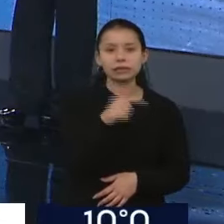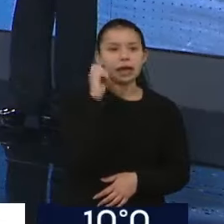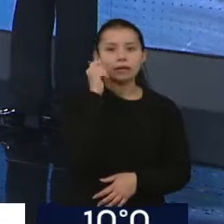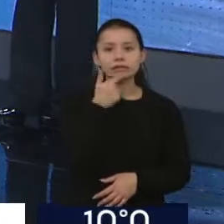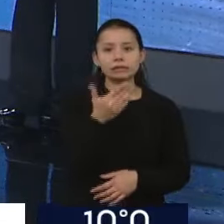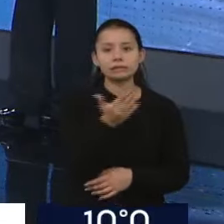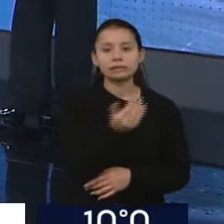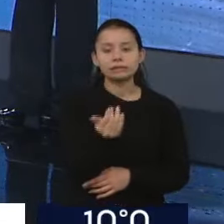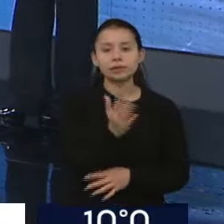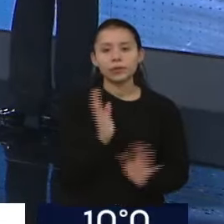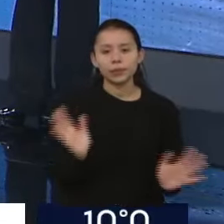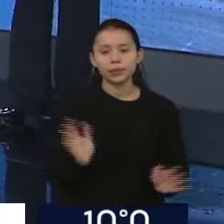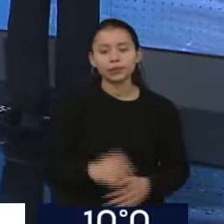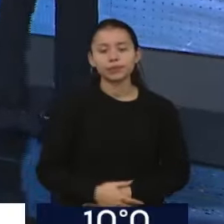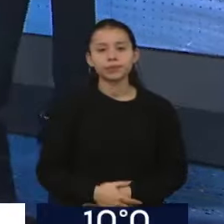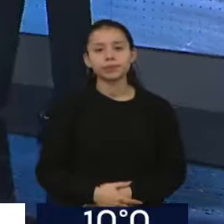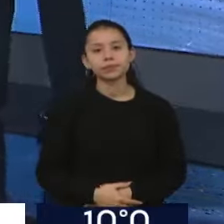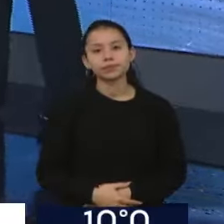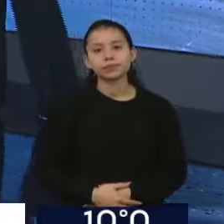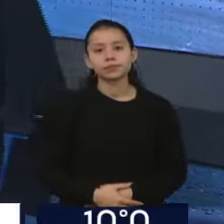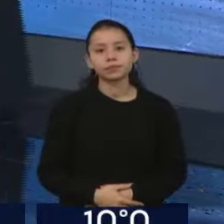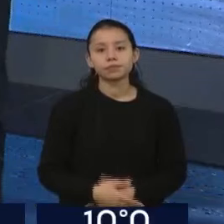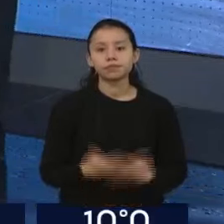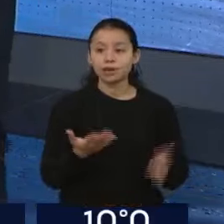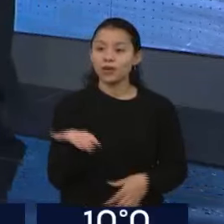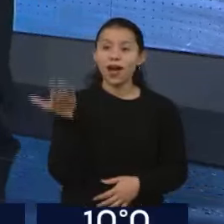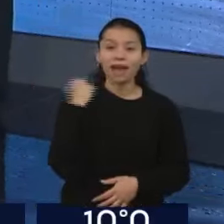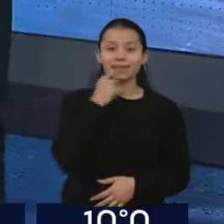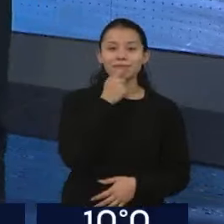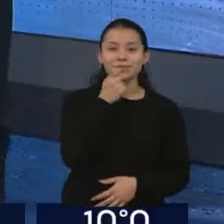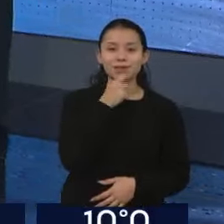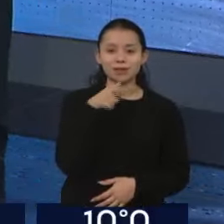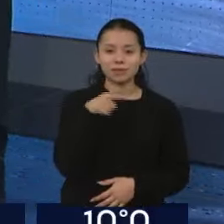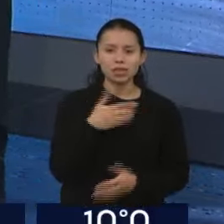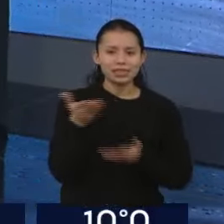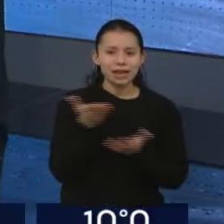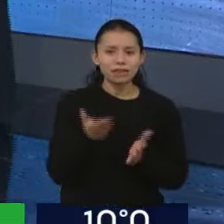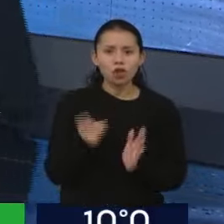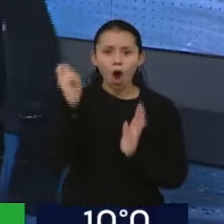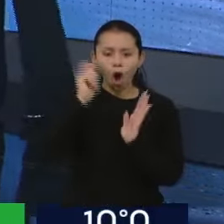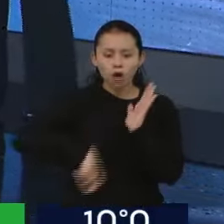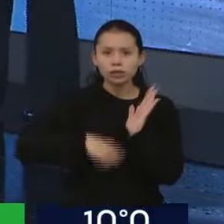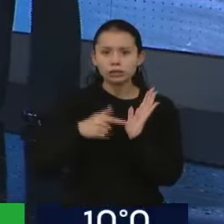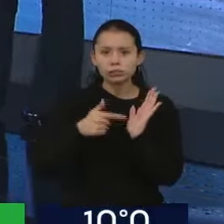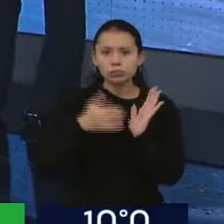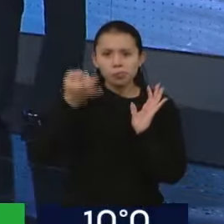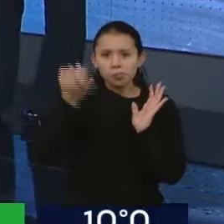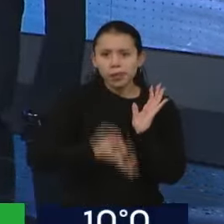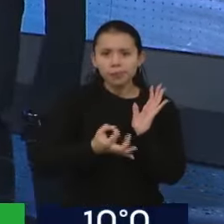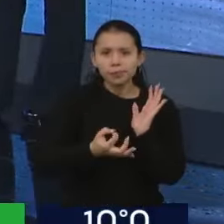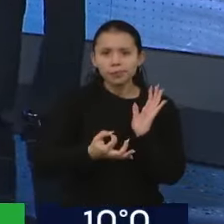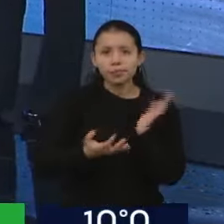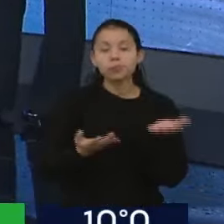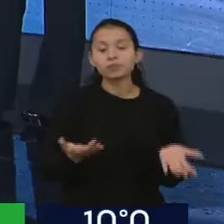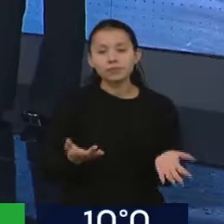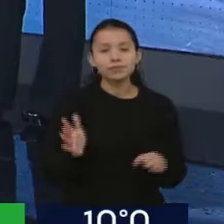sin el suministro de gas, a pesar de tener contrataciones en servicio firme, ¿no? Así se dice. Es decir que ellos